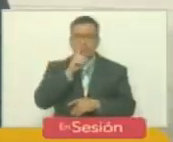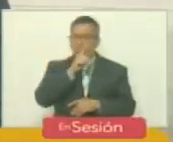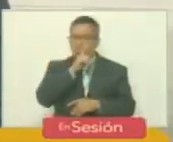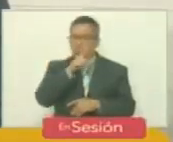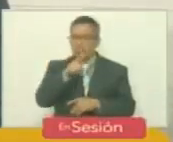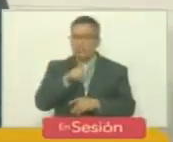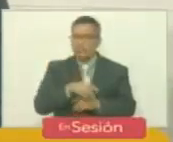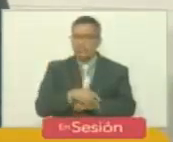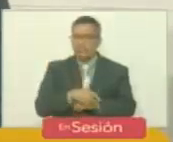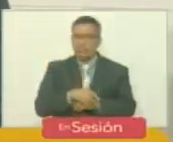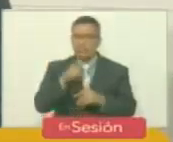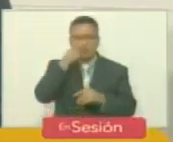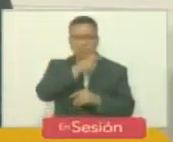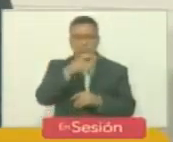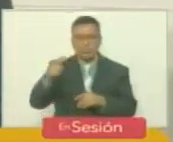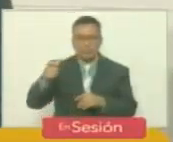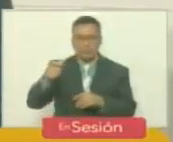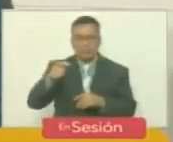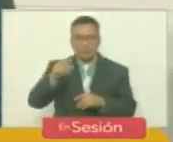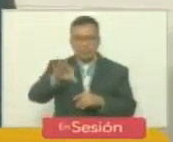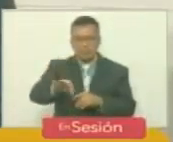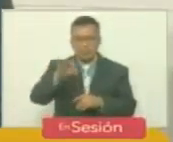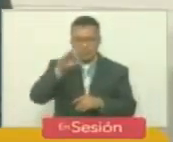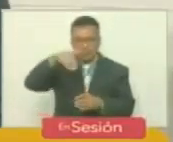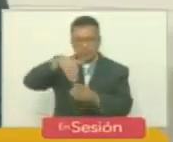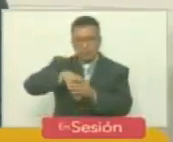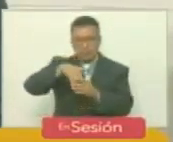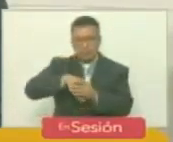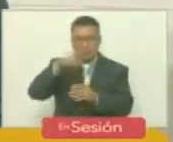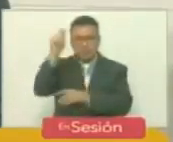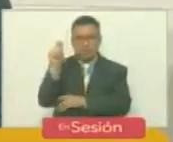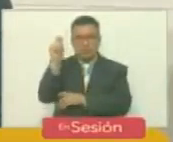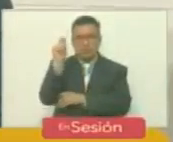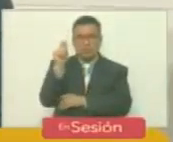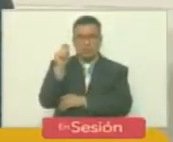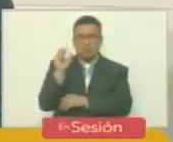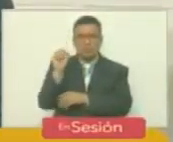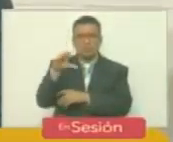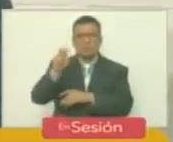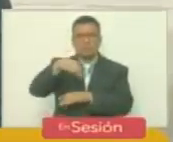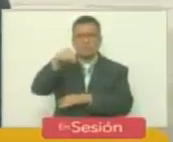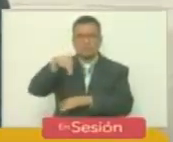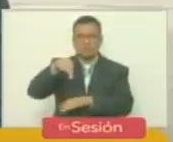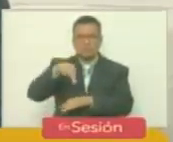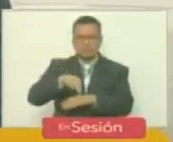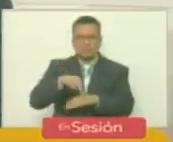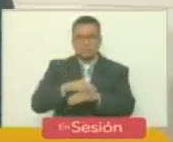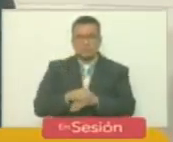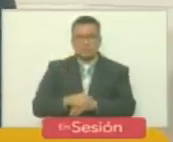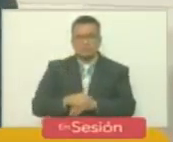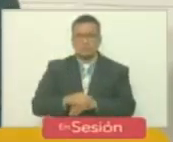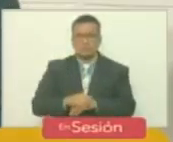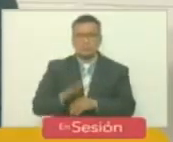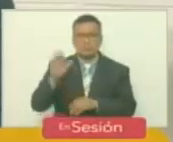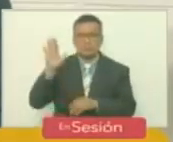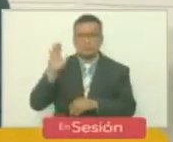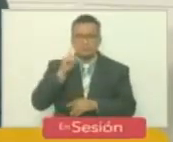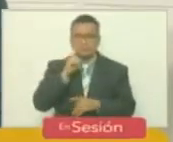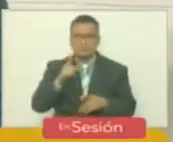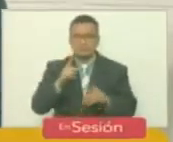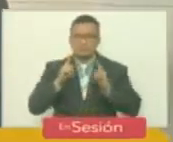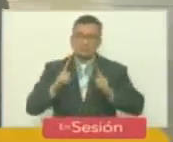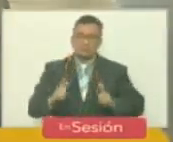del pueblo que la eligió como diputada a la Asamblea Nacional. No dar